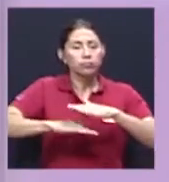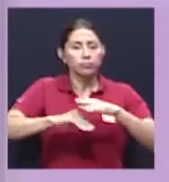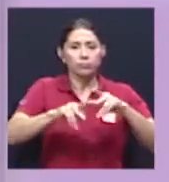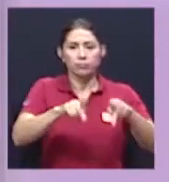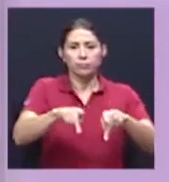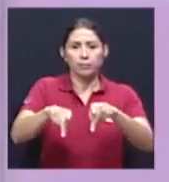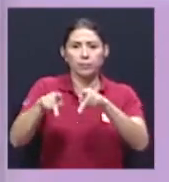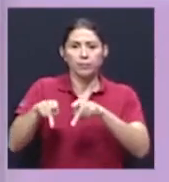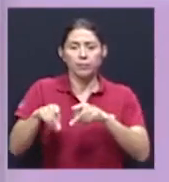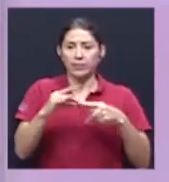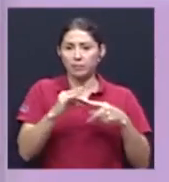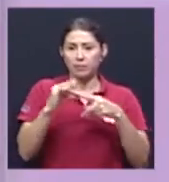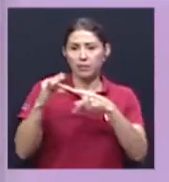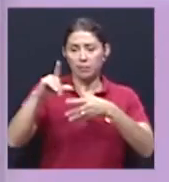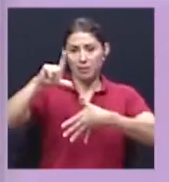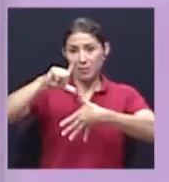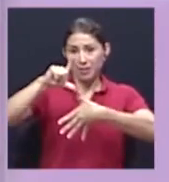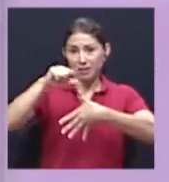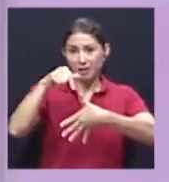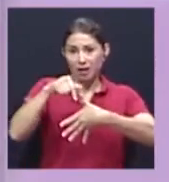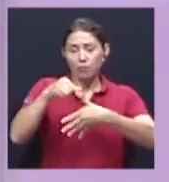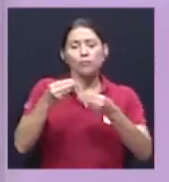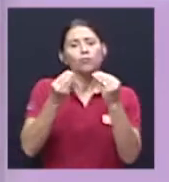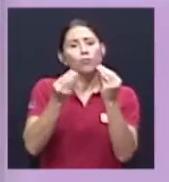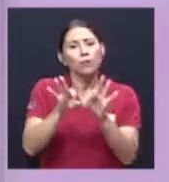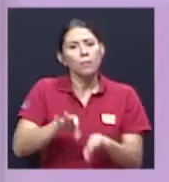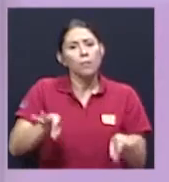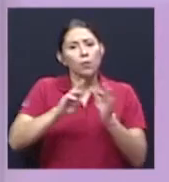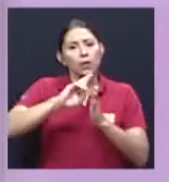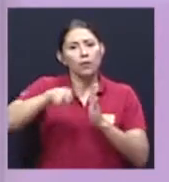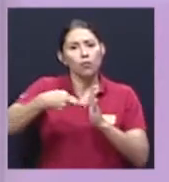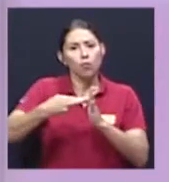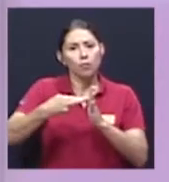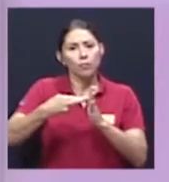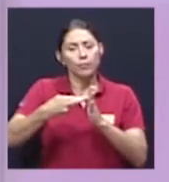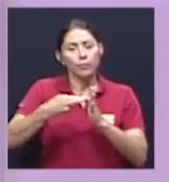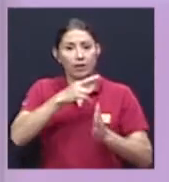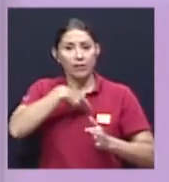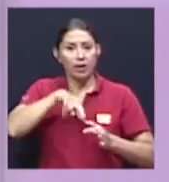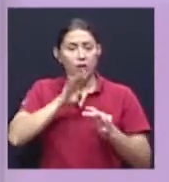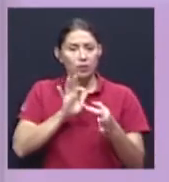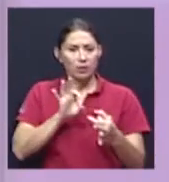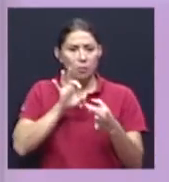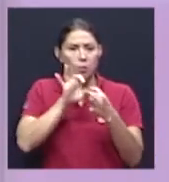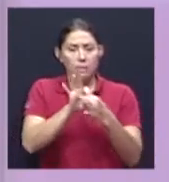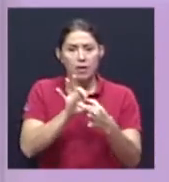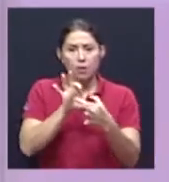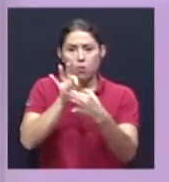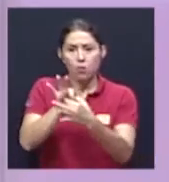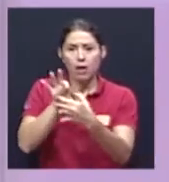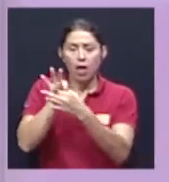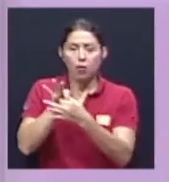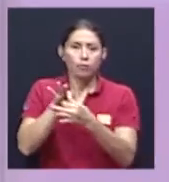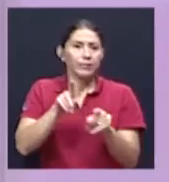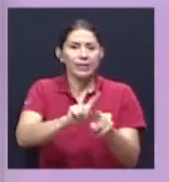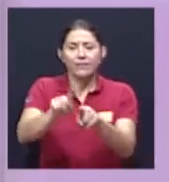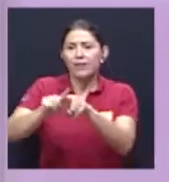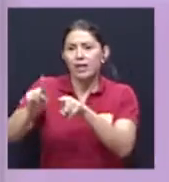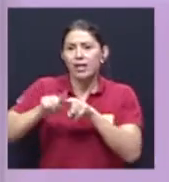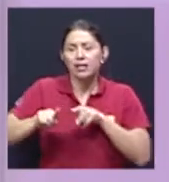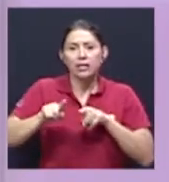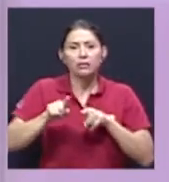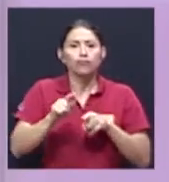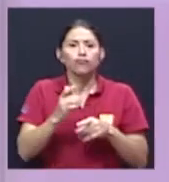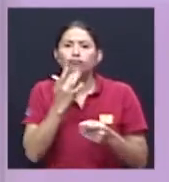América Latina juega un papel importante que está muy vinculado con, ya sea por lo que sea, ¿verdad?, con opciones personales, con